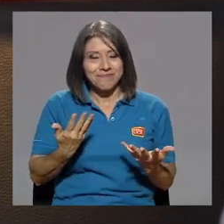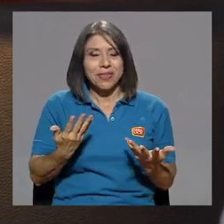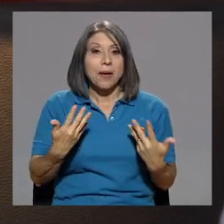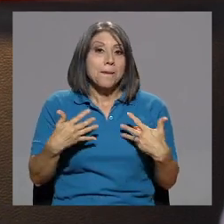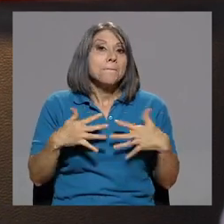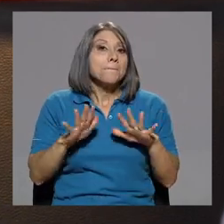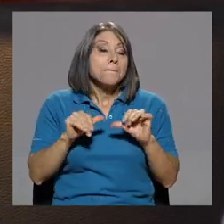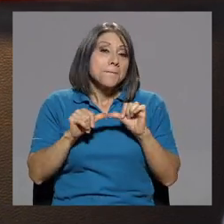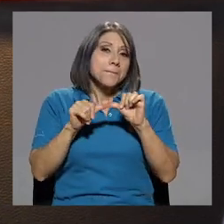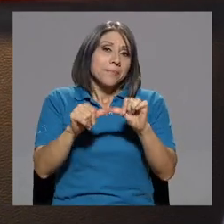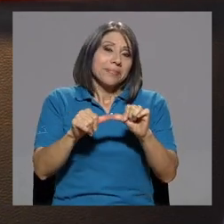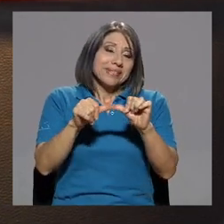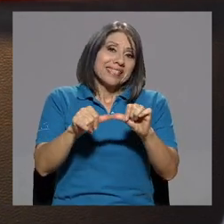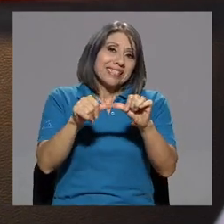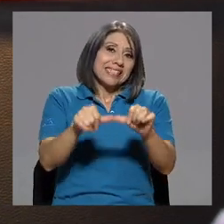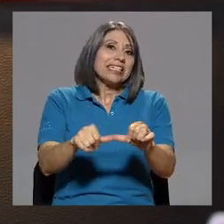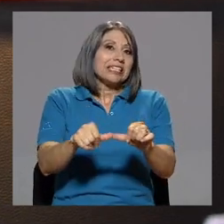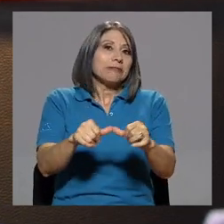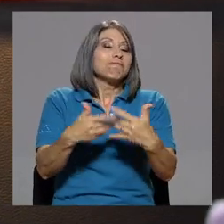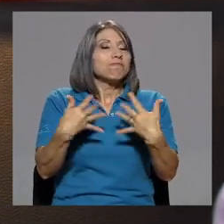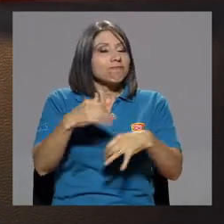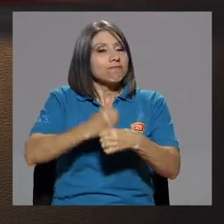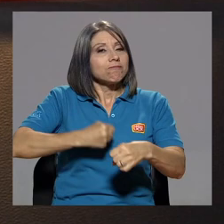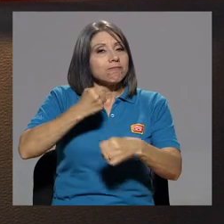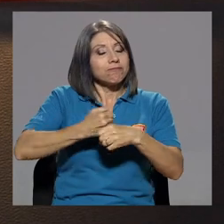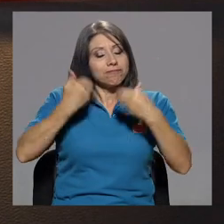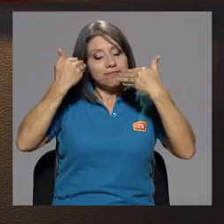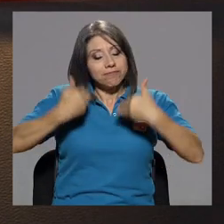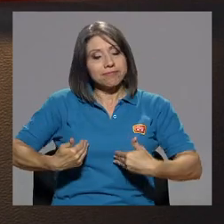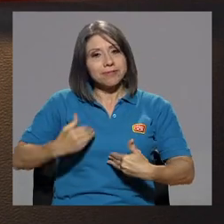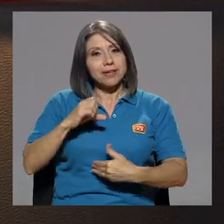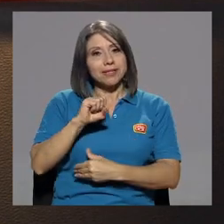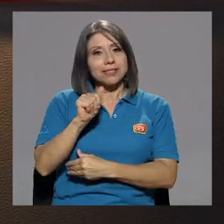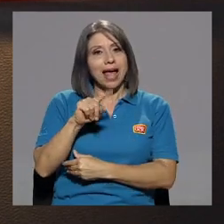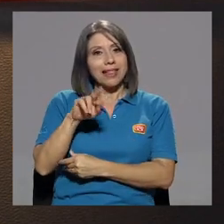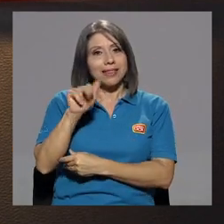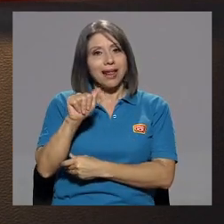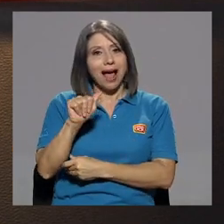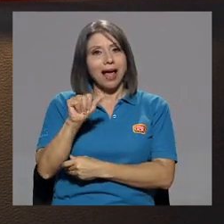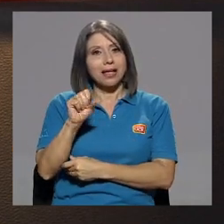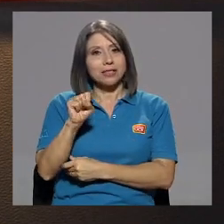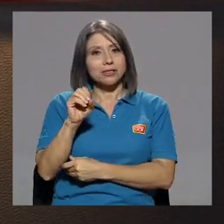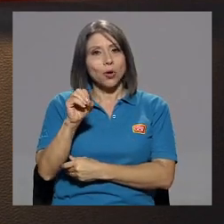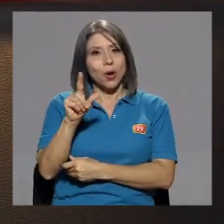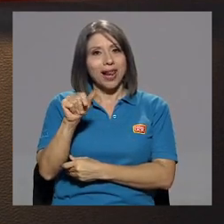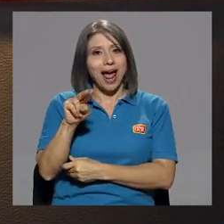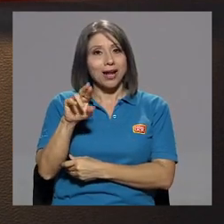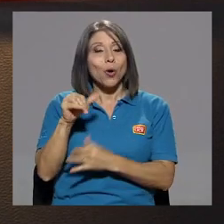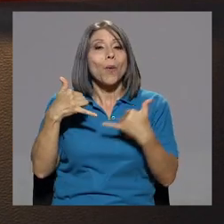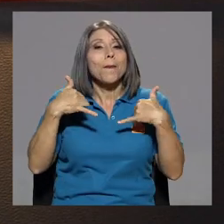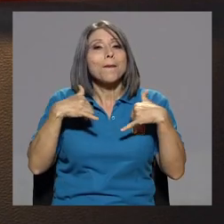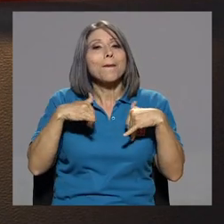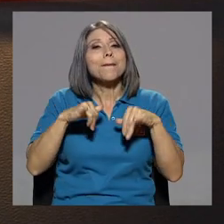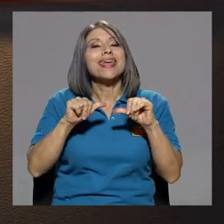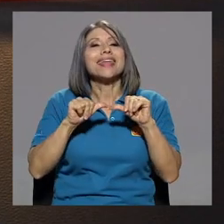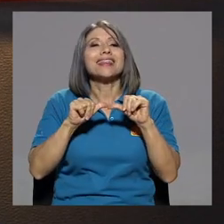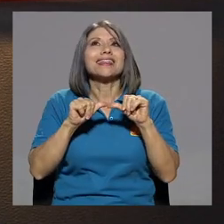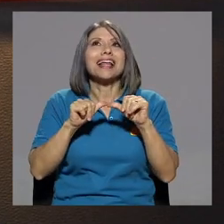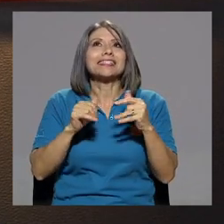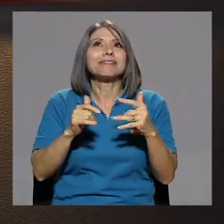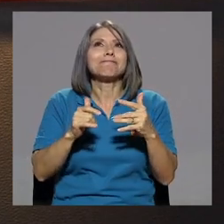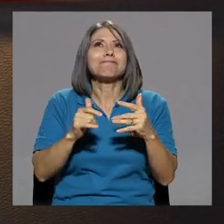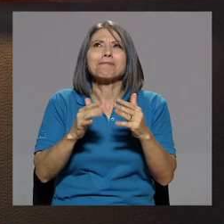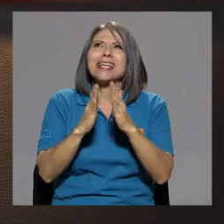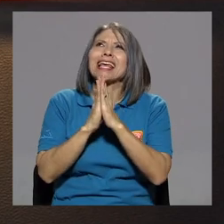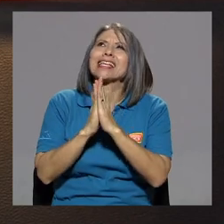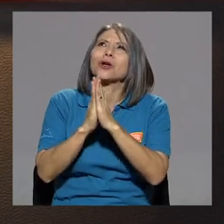vamos a seguir dando que hacer, Sandra Solano, mientras que tenga, qué es